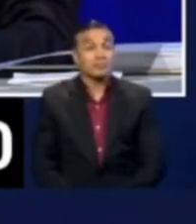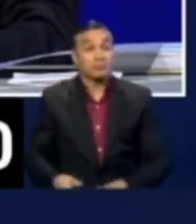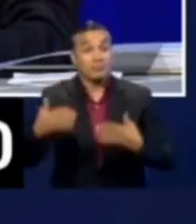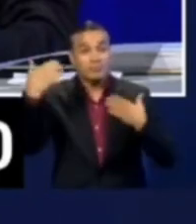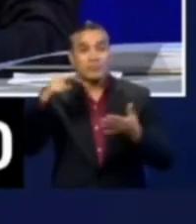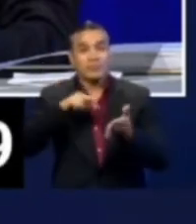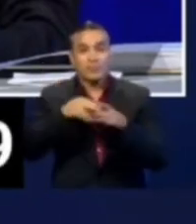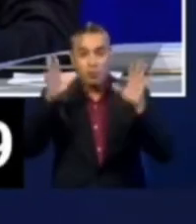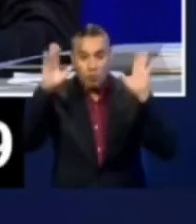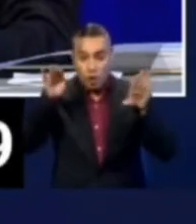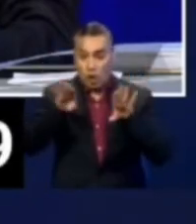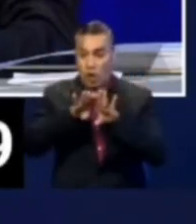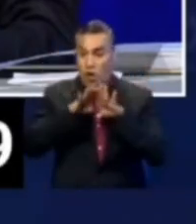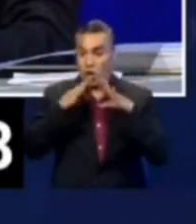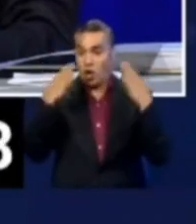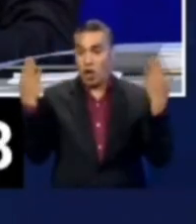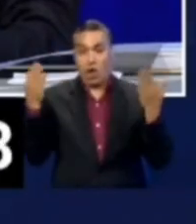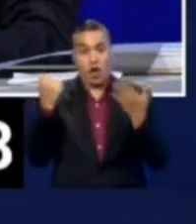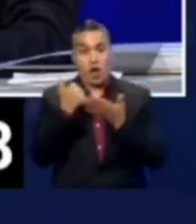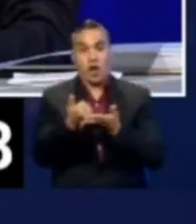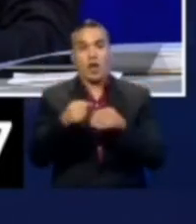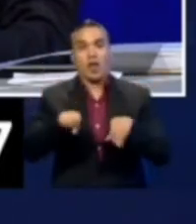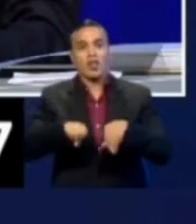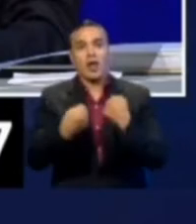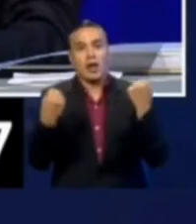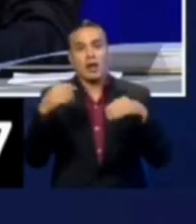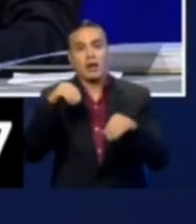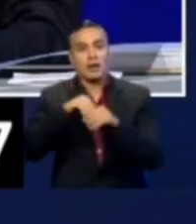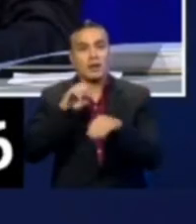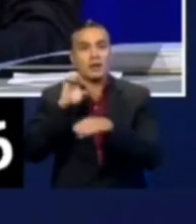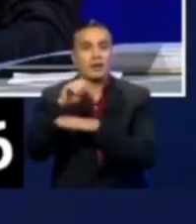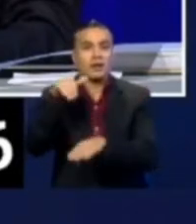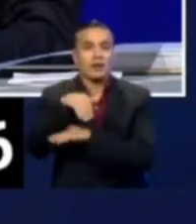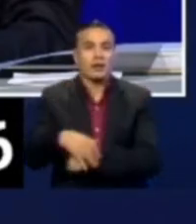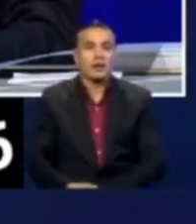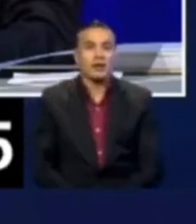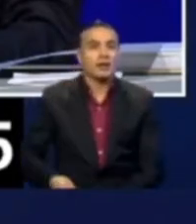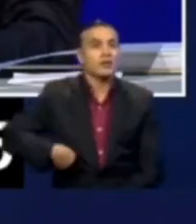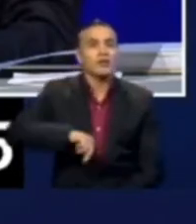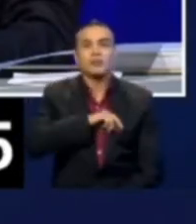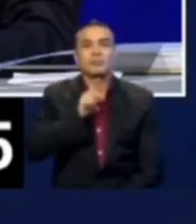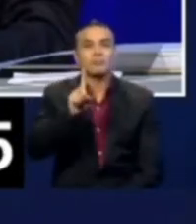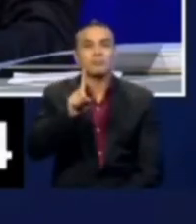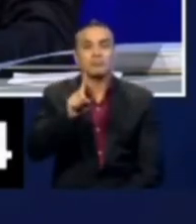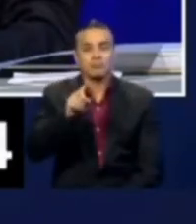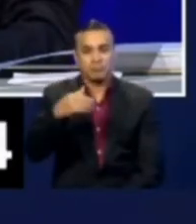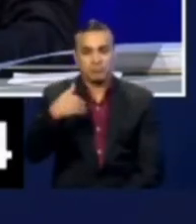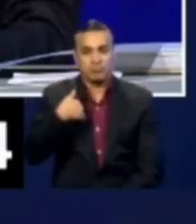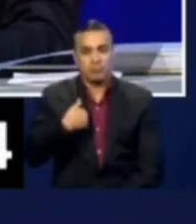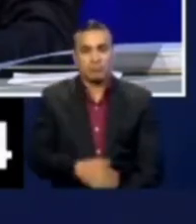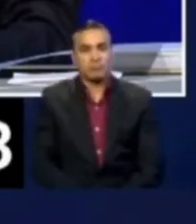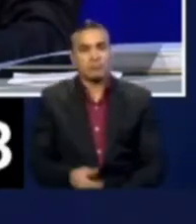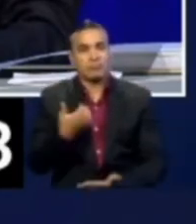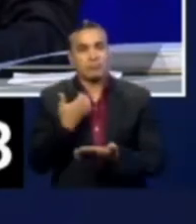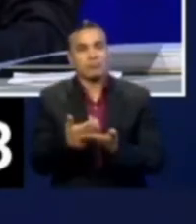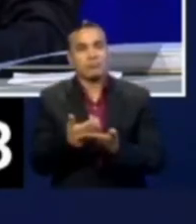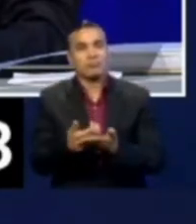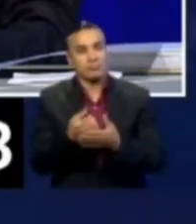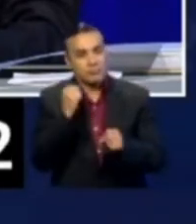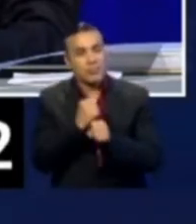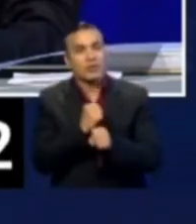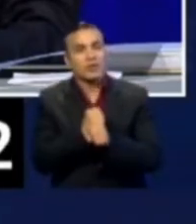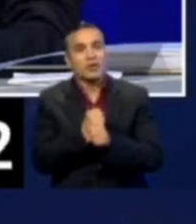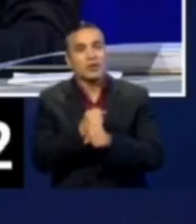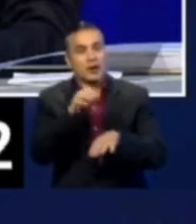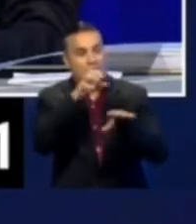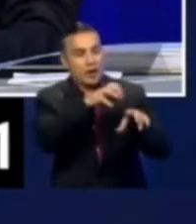del bobo aperturismo que destruya a nuestro país. Nosotros vamos a sostener la economía y el trabajo